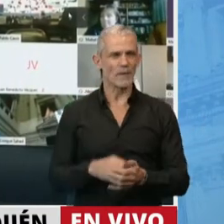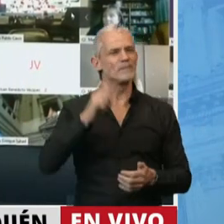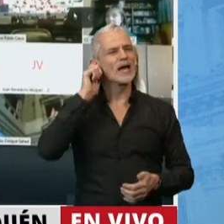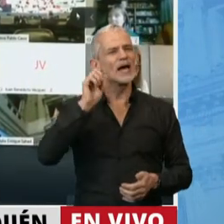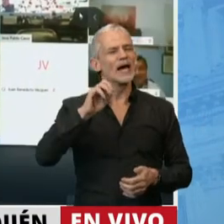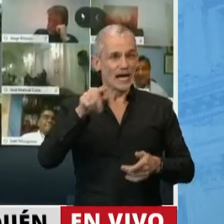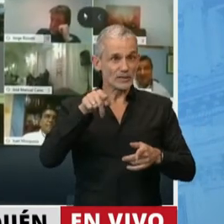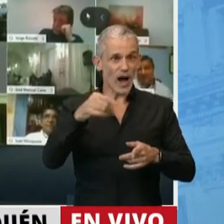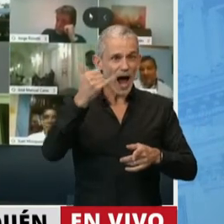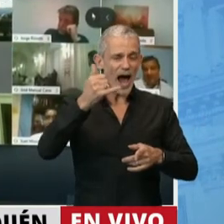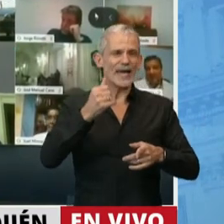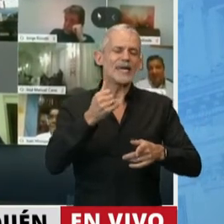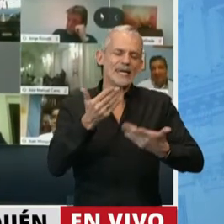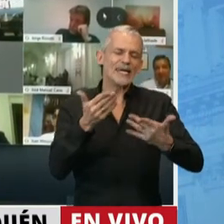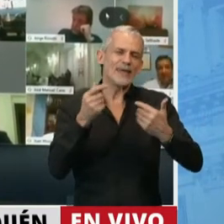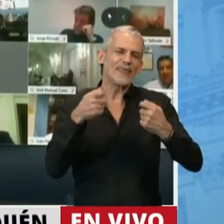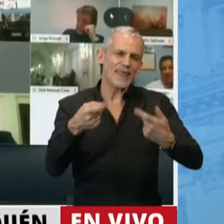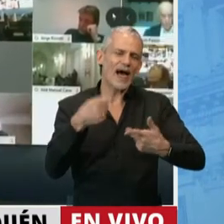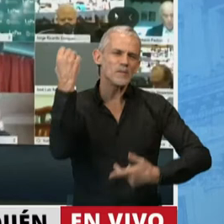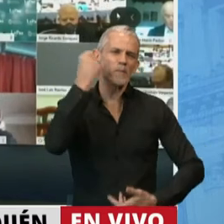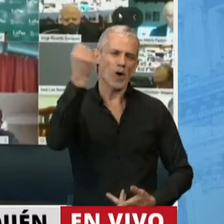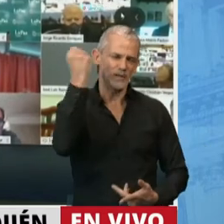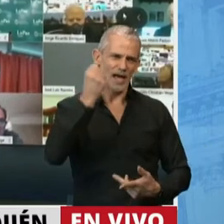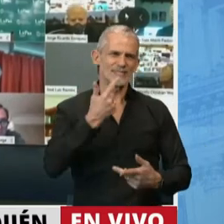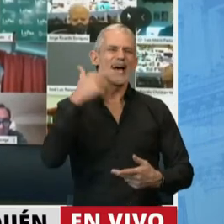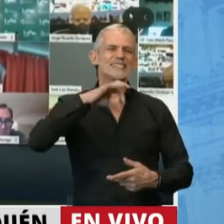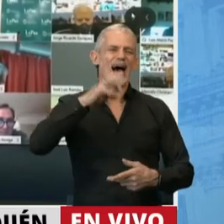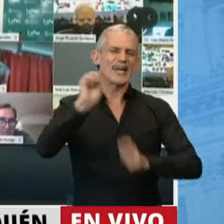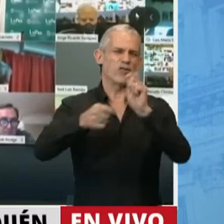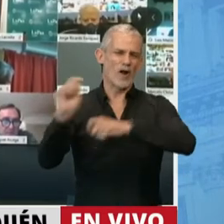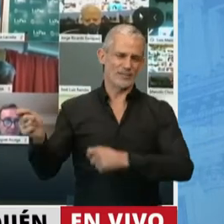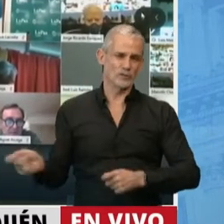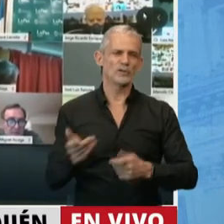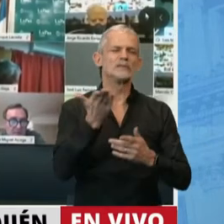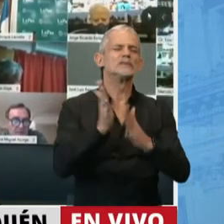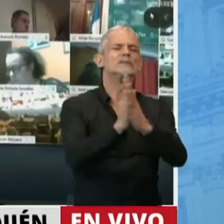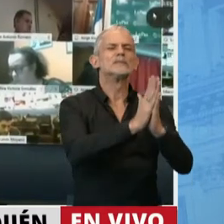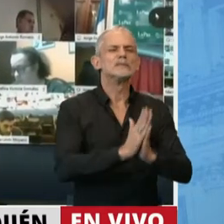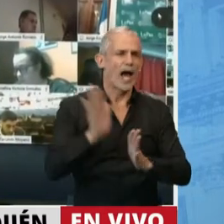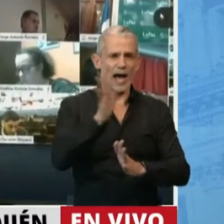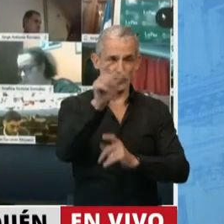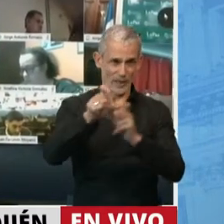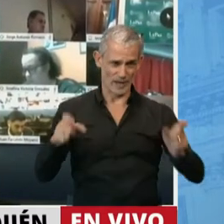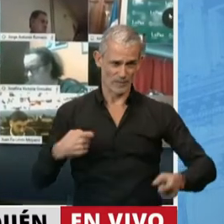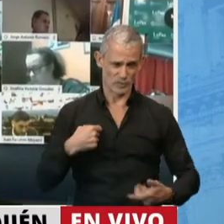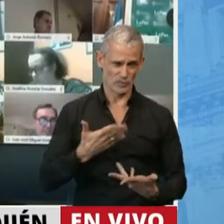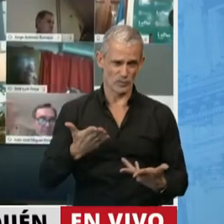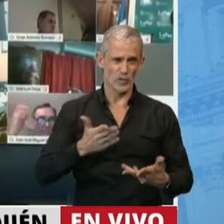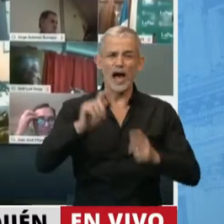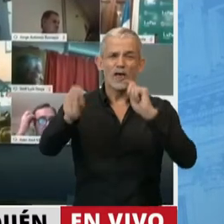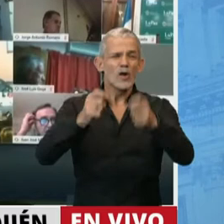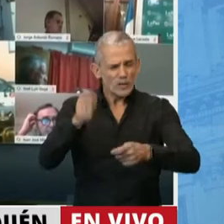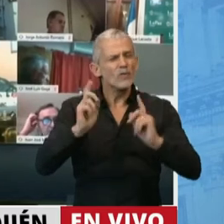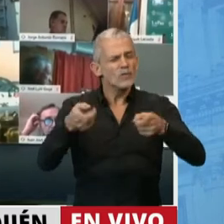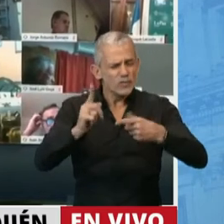gran importancia que tiene la donación de sangre y hacerle un pedido a toda la ciudadanía no dejar de donar.